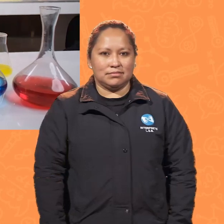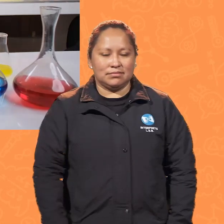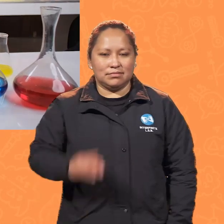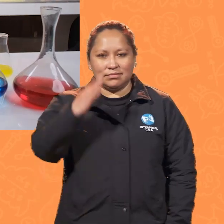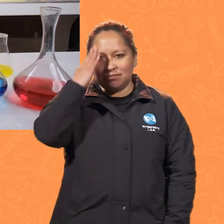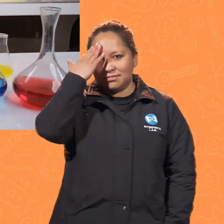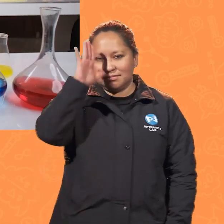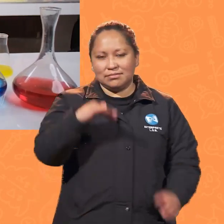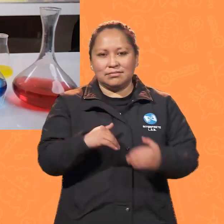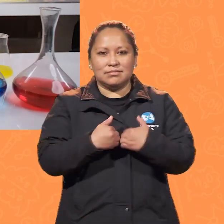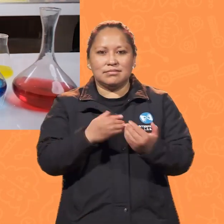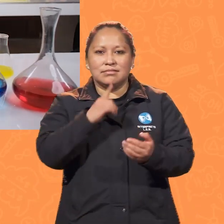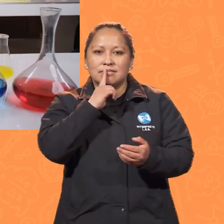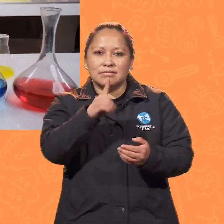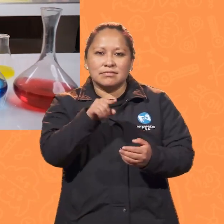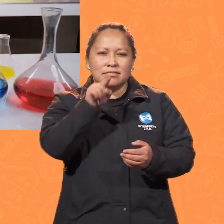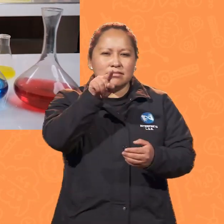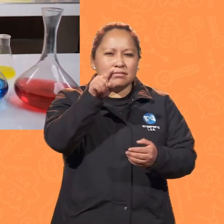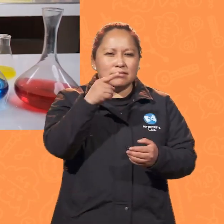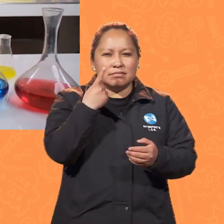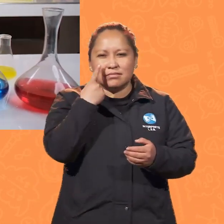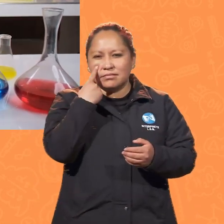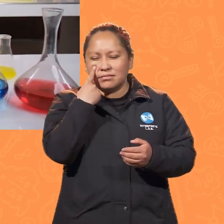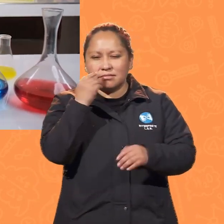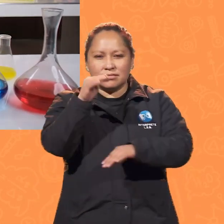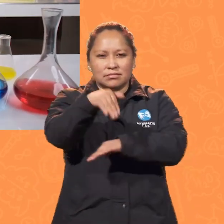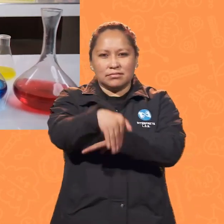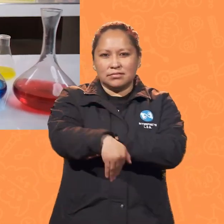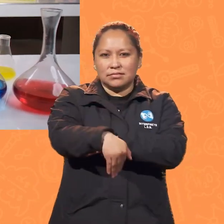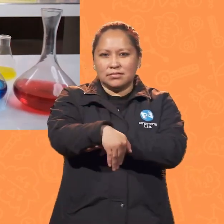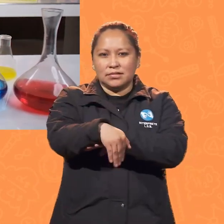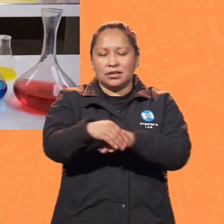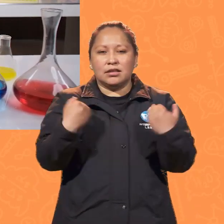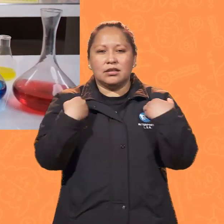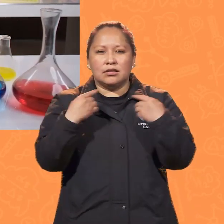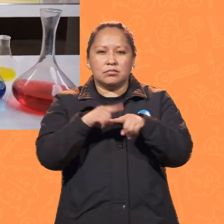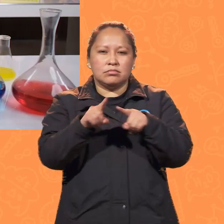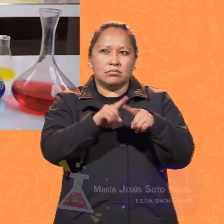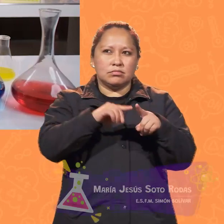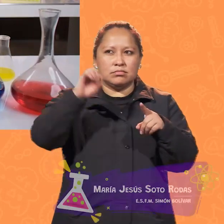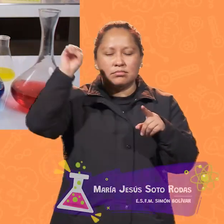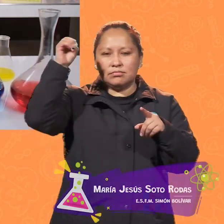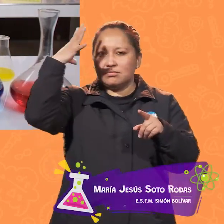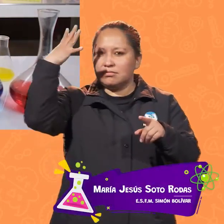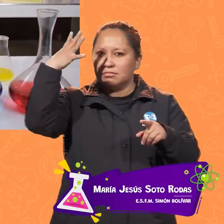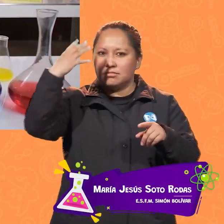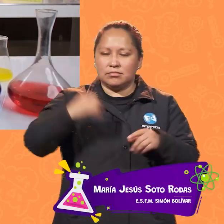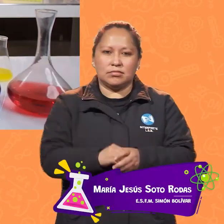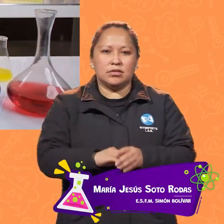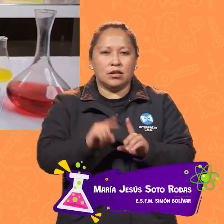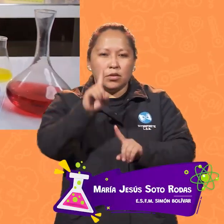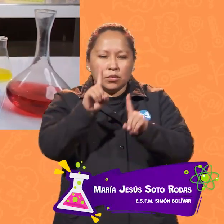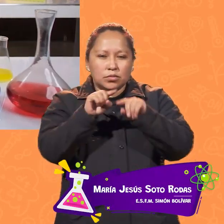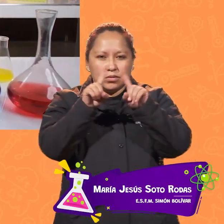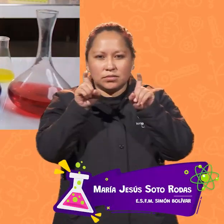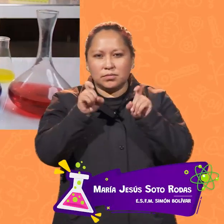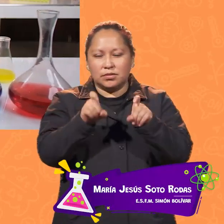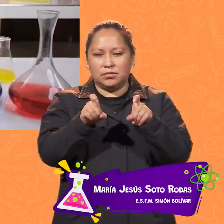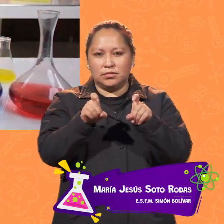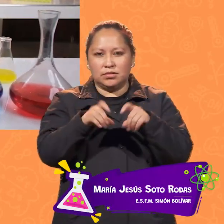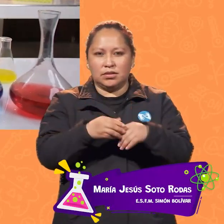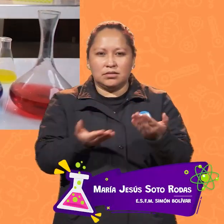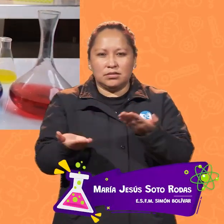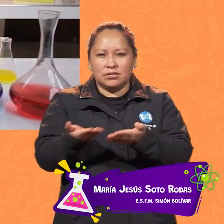¡Hola chicos y chicas! ¿Se han dado cuenta que al anochecer se encienden todo tipo de luces? ¿Alguna vez te has preguntado